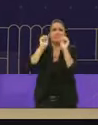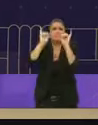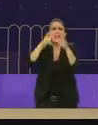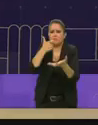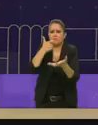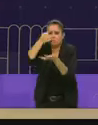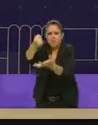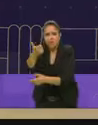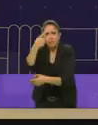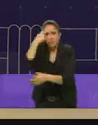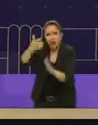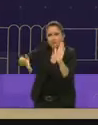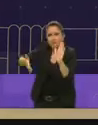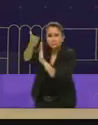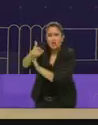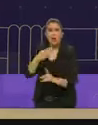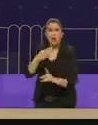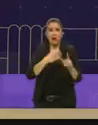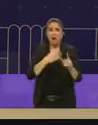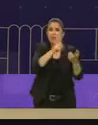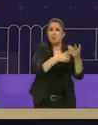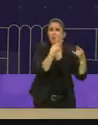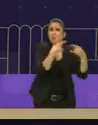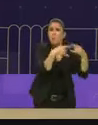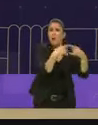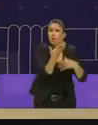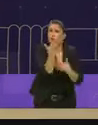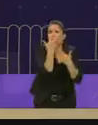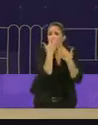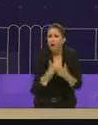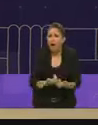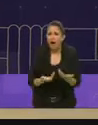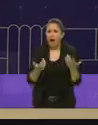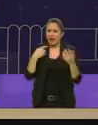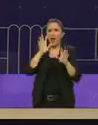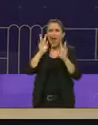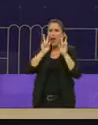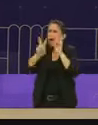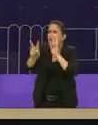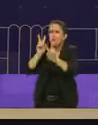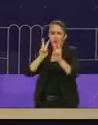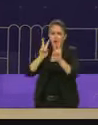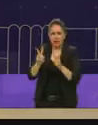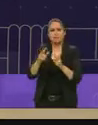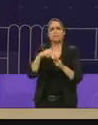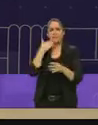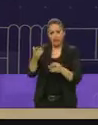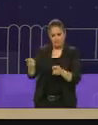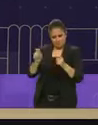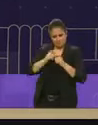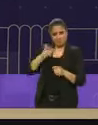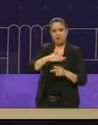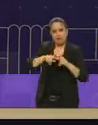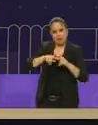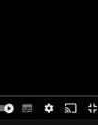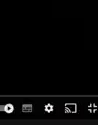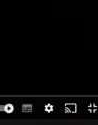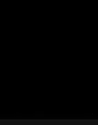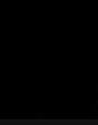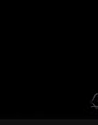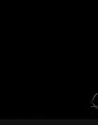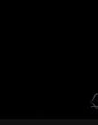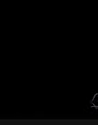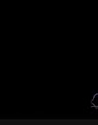sin puertas en los baños. Por supuesto que queremos asumir la educación y hay que empezar por tener